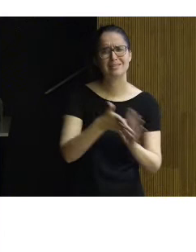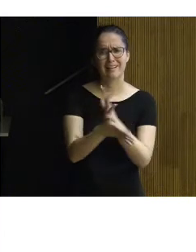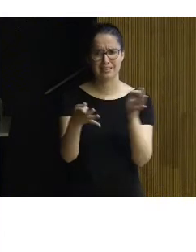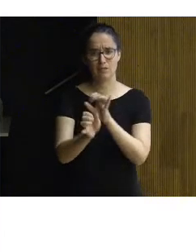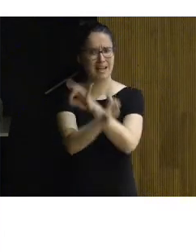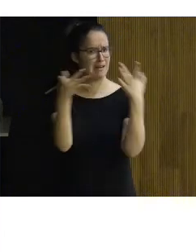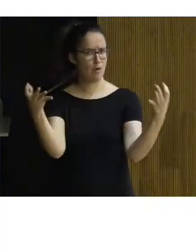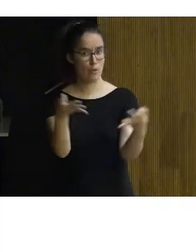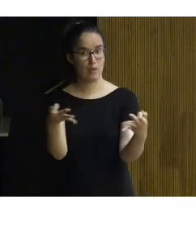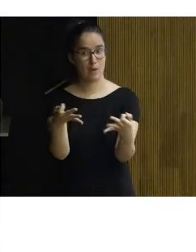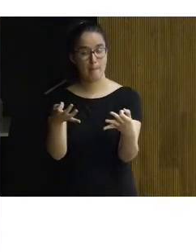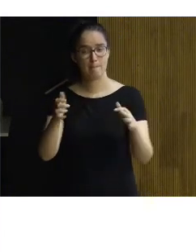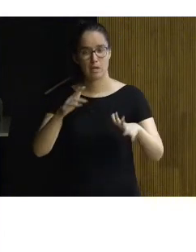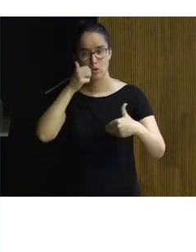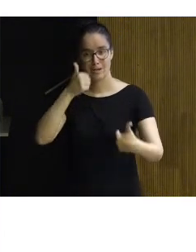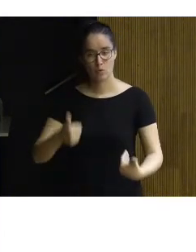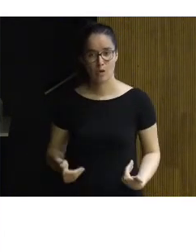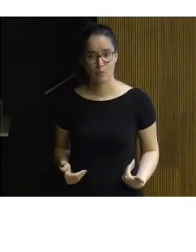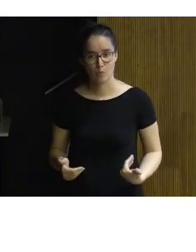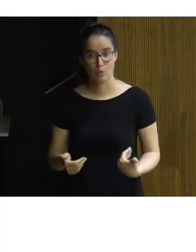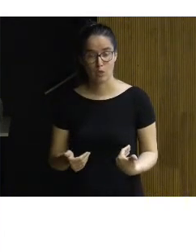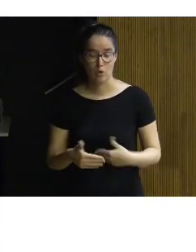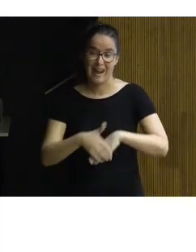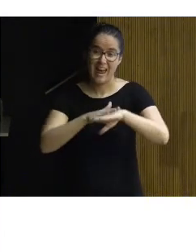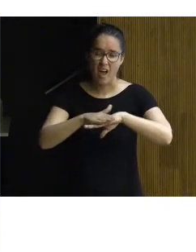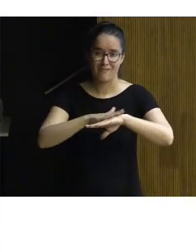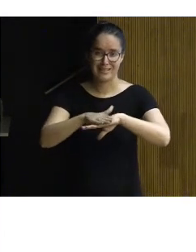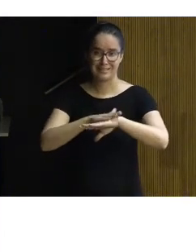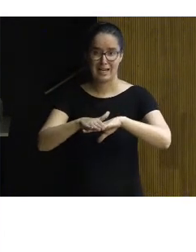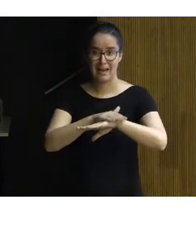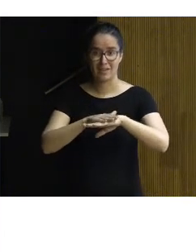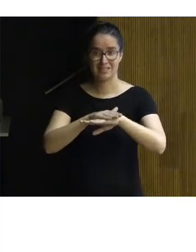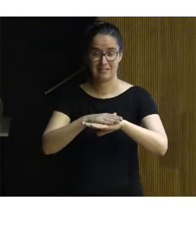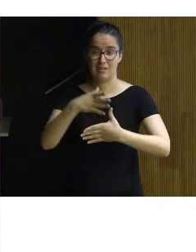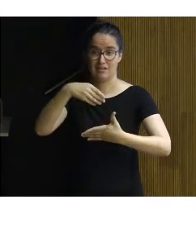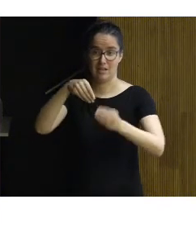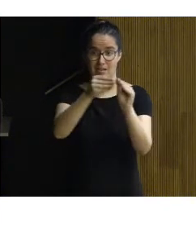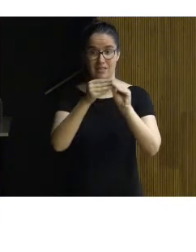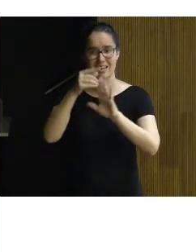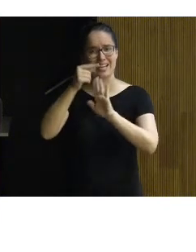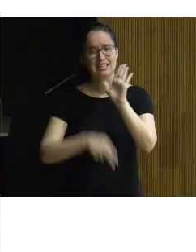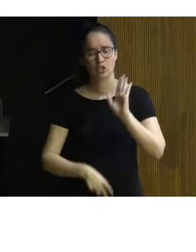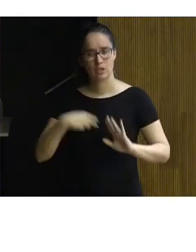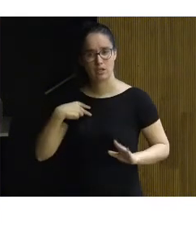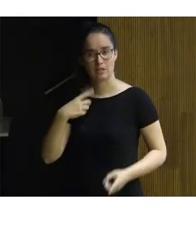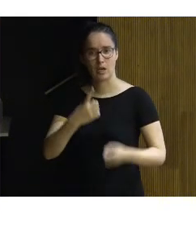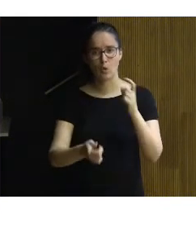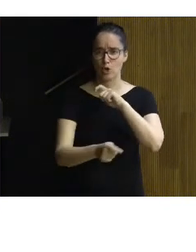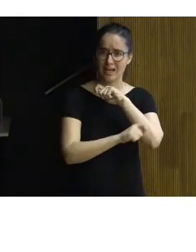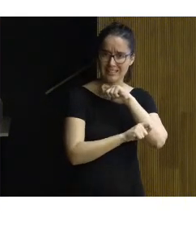Pero el cuerpo del estándar son esos criterios generales, unos de ellos más